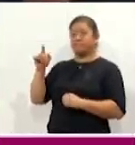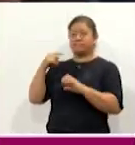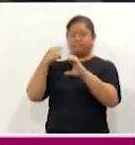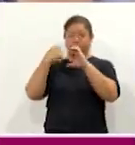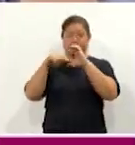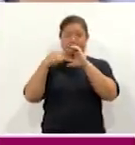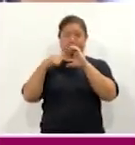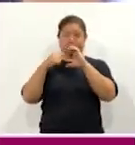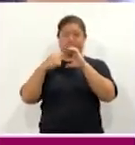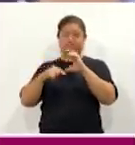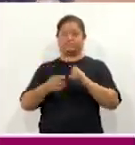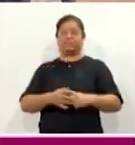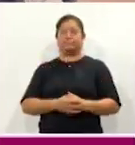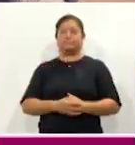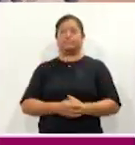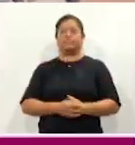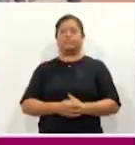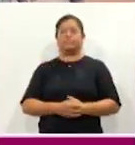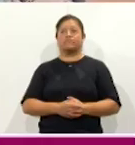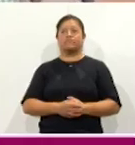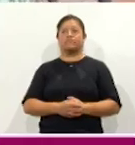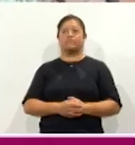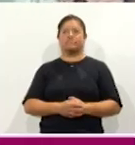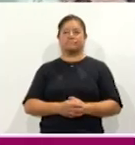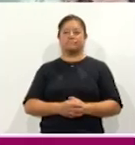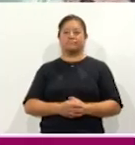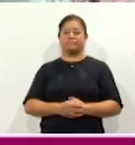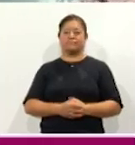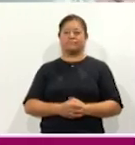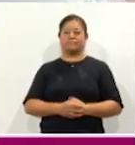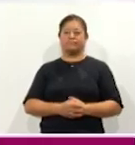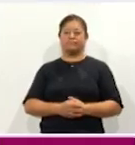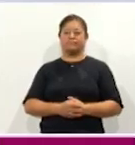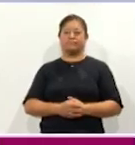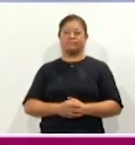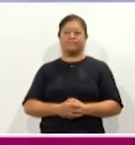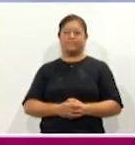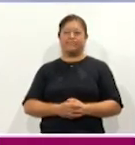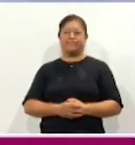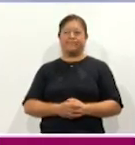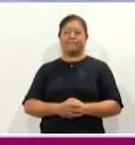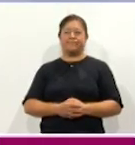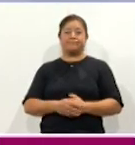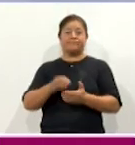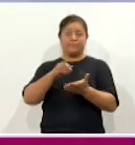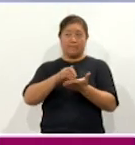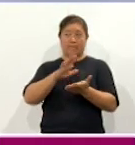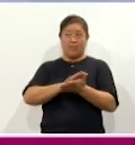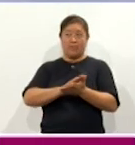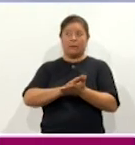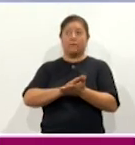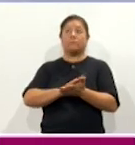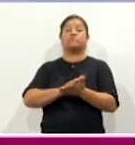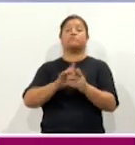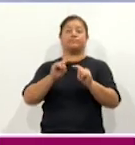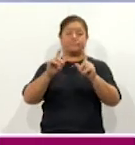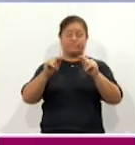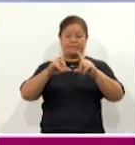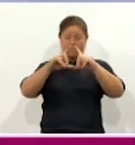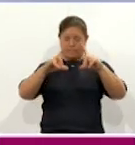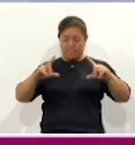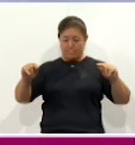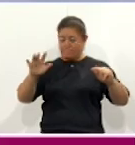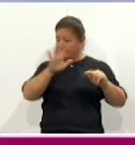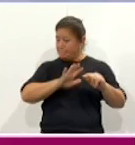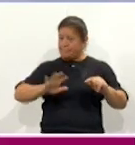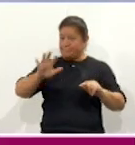.meescuchas.dif.gov.mx Se va a aplicar en todo el territorio estatal a